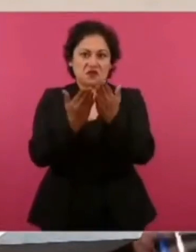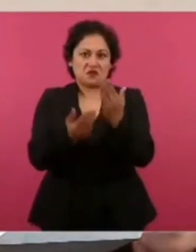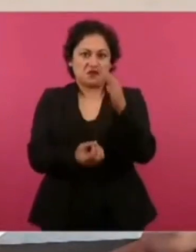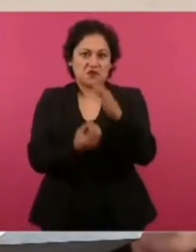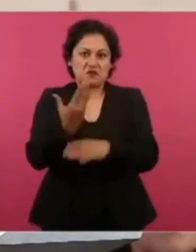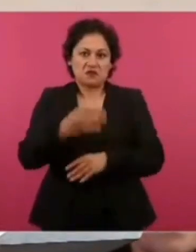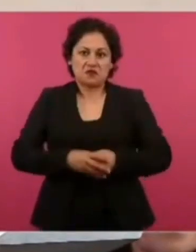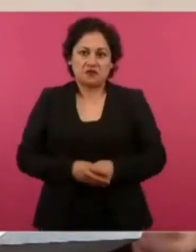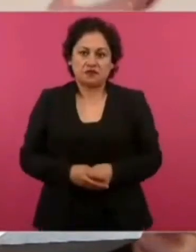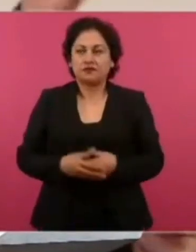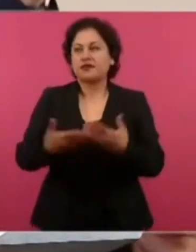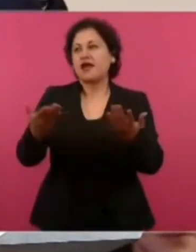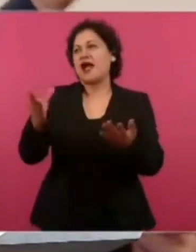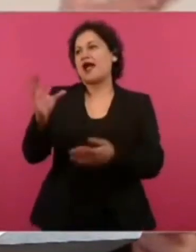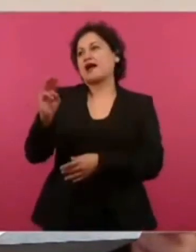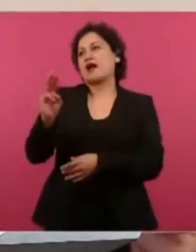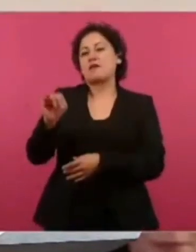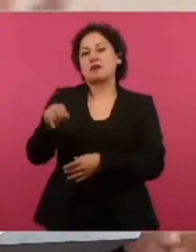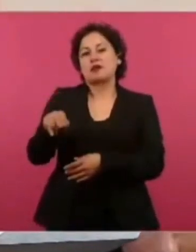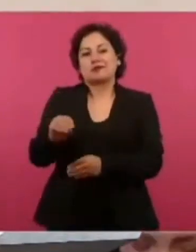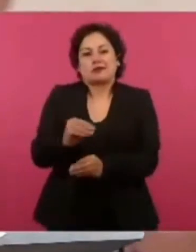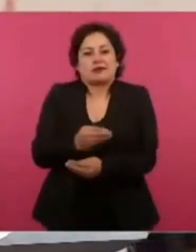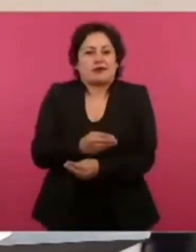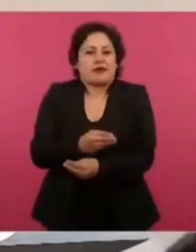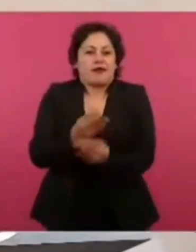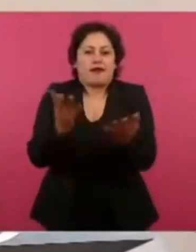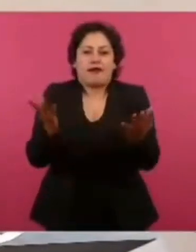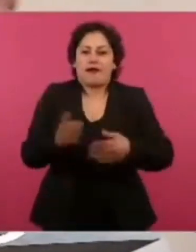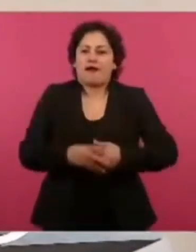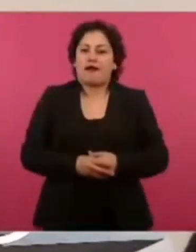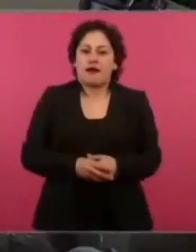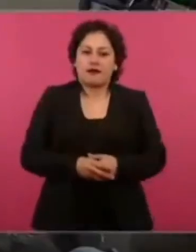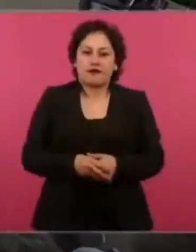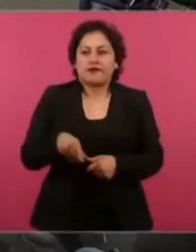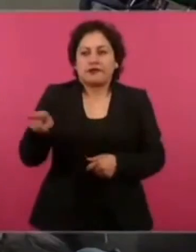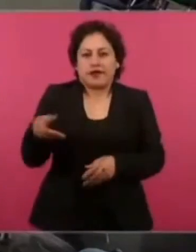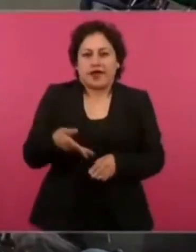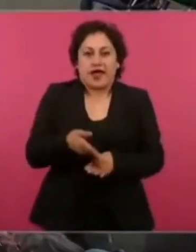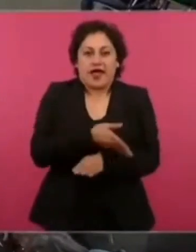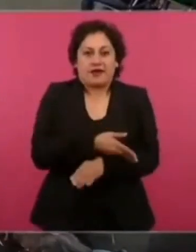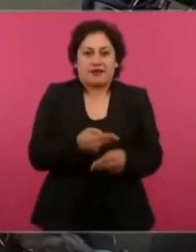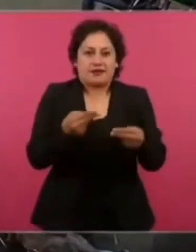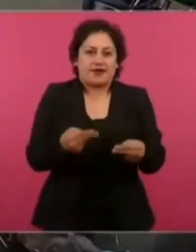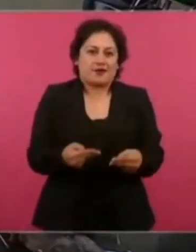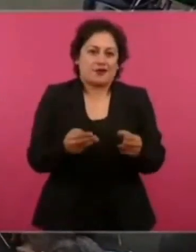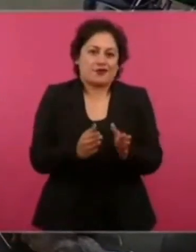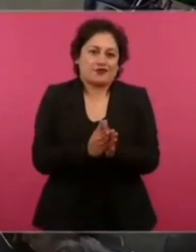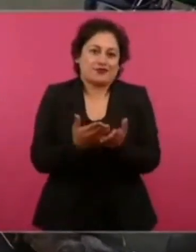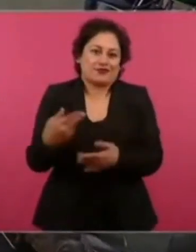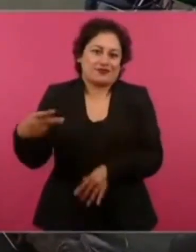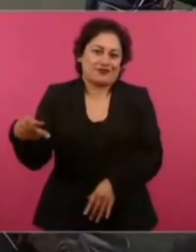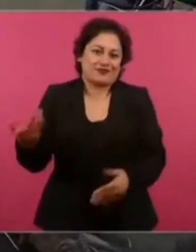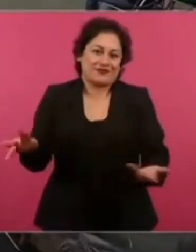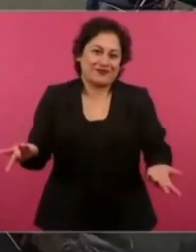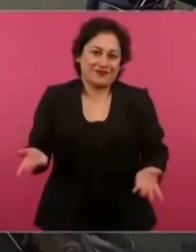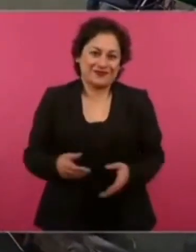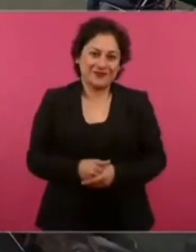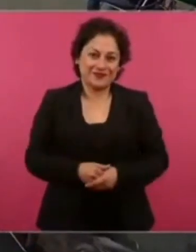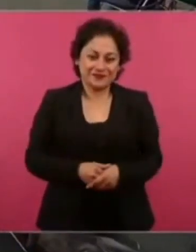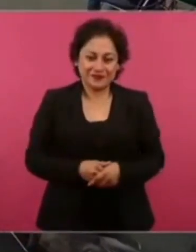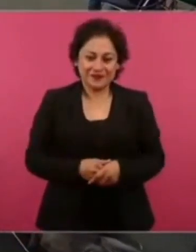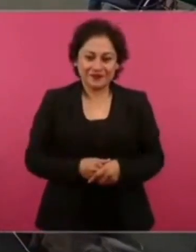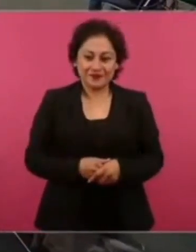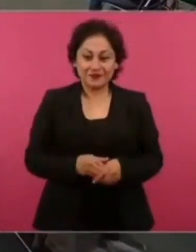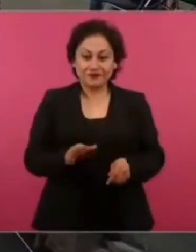Aguilar Camín se entiende porque eran los que mantenían el negocio de los libros de texto. Porque en